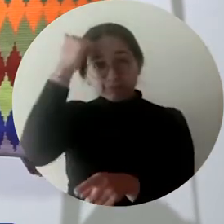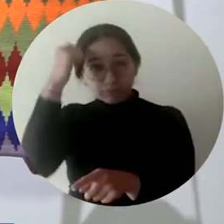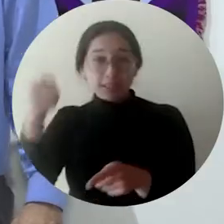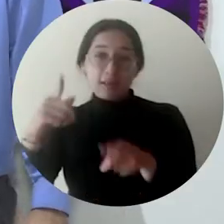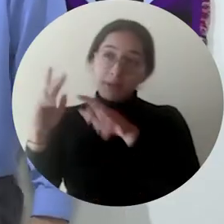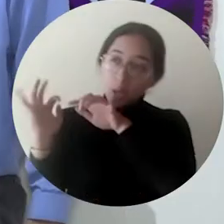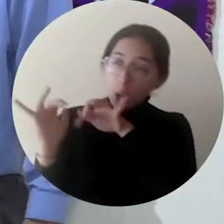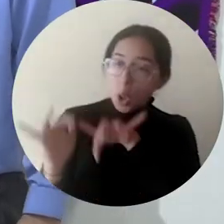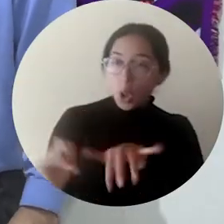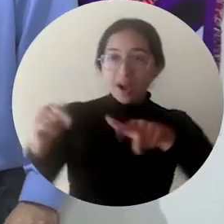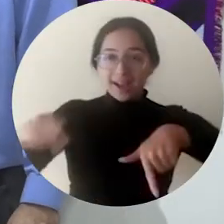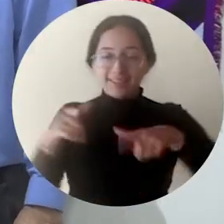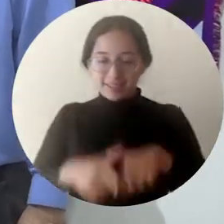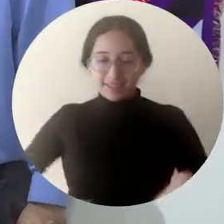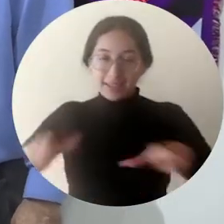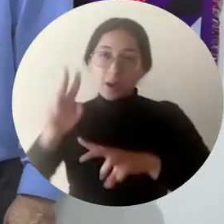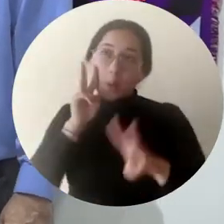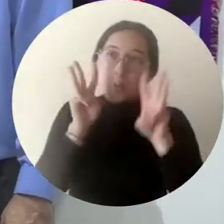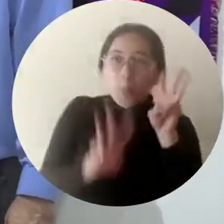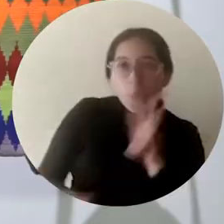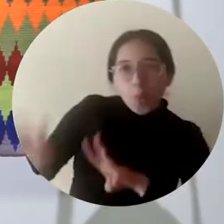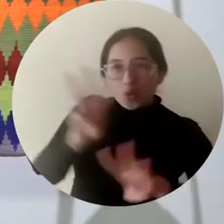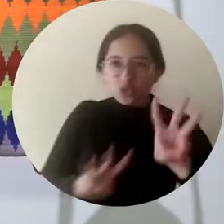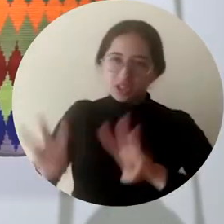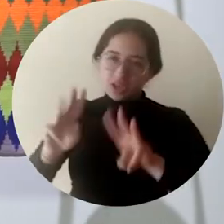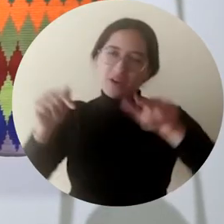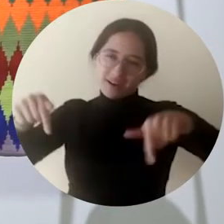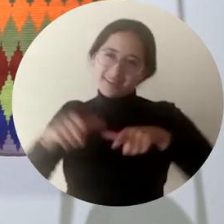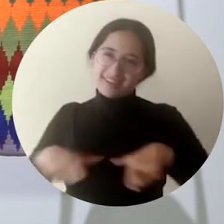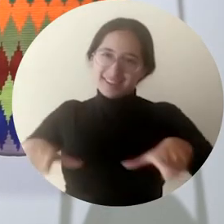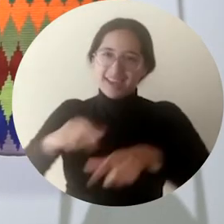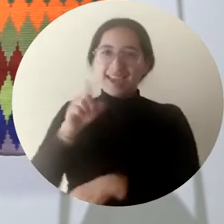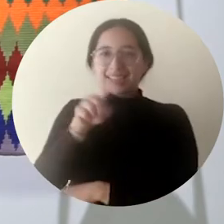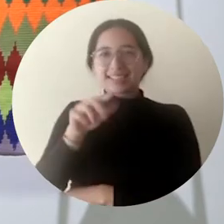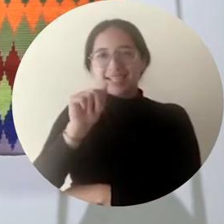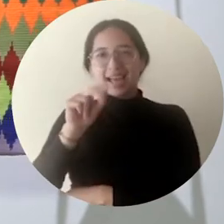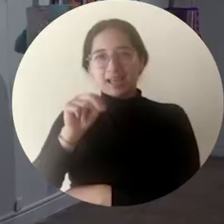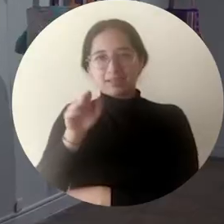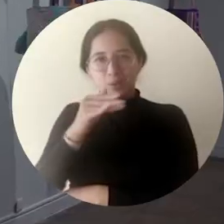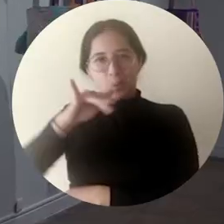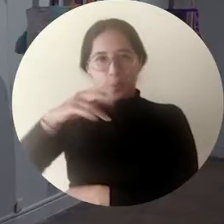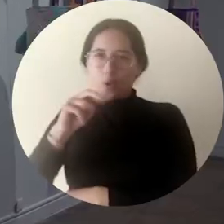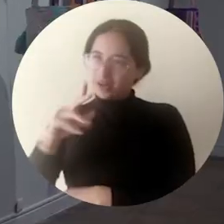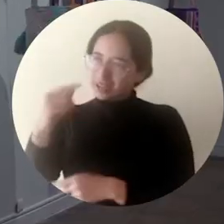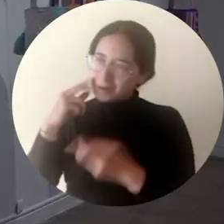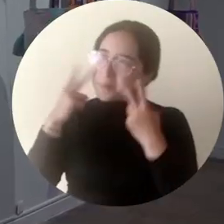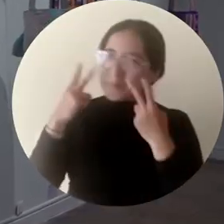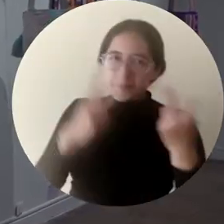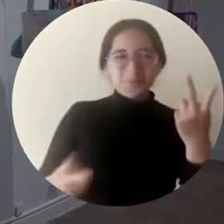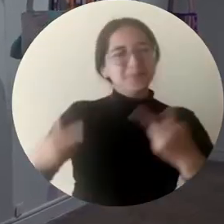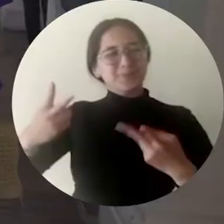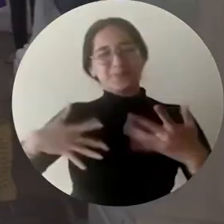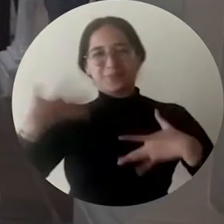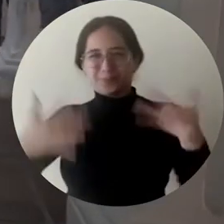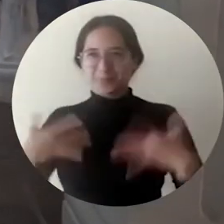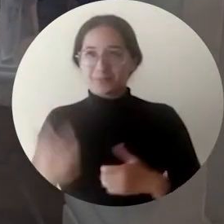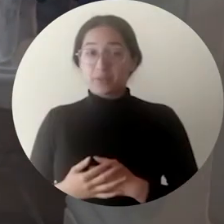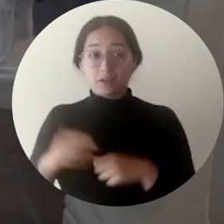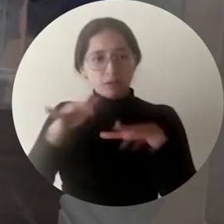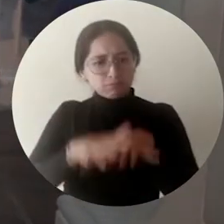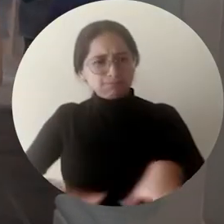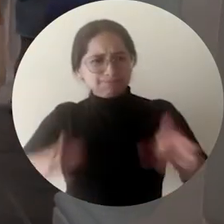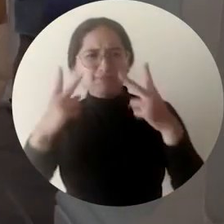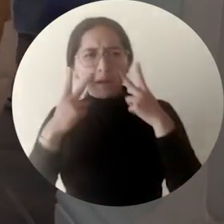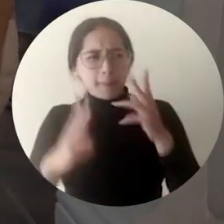al Museo de Arte del Claustro San Juan de Pomuceno y disfruten de esta exposición. En la exposición confluyen los esfuerzos de